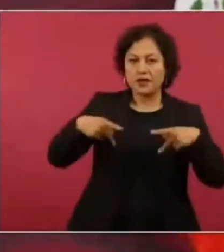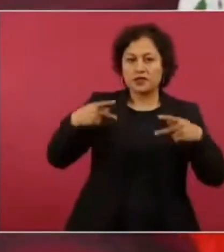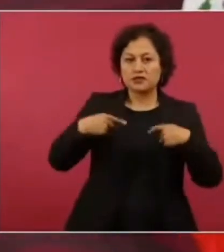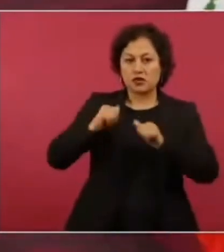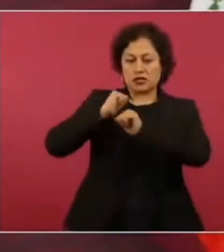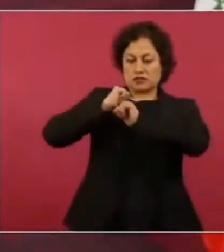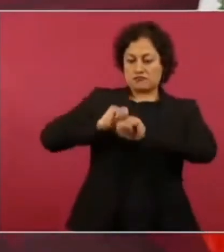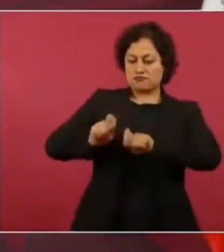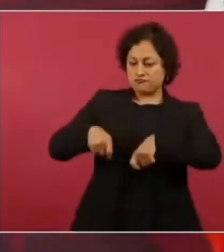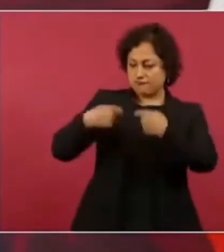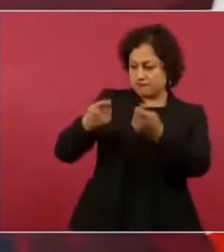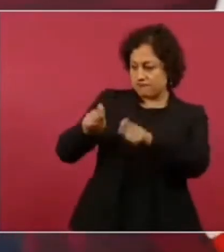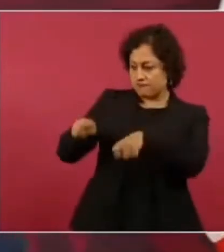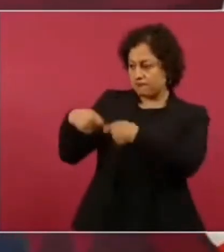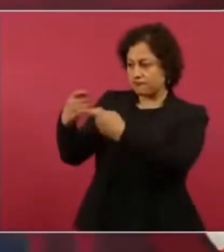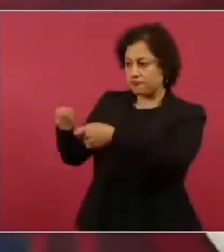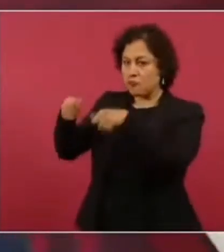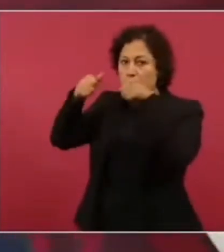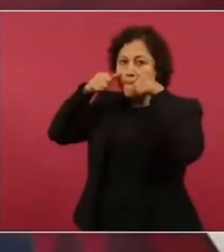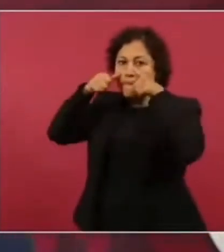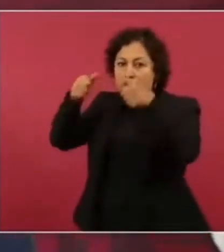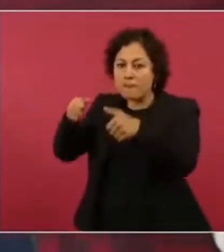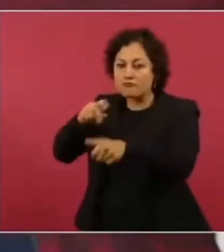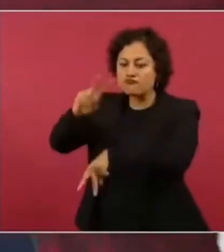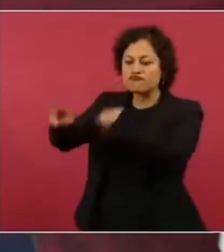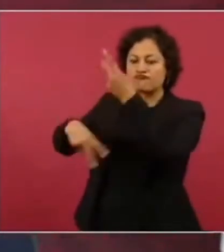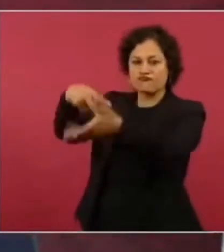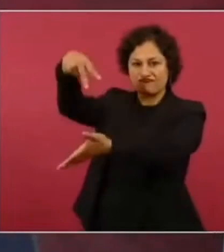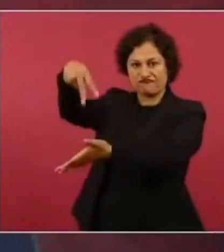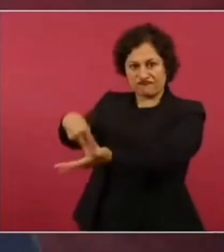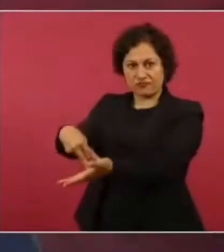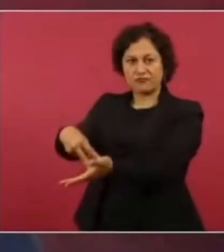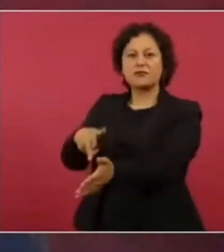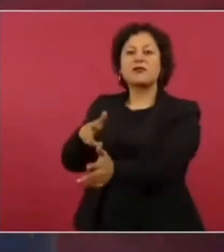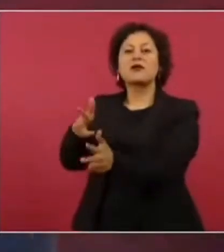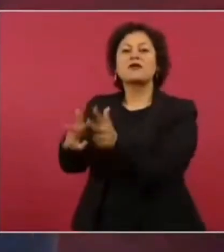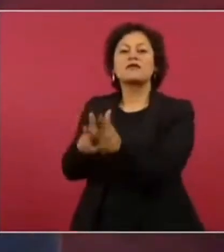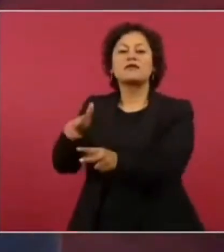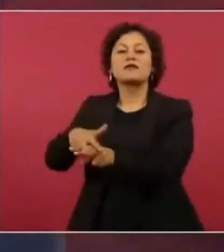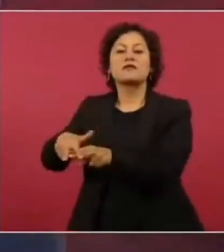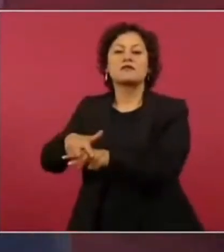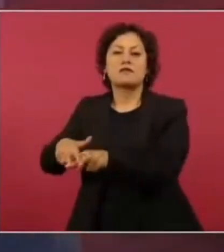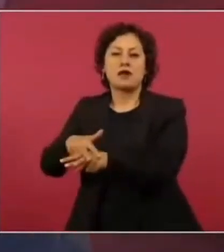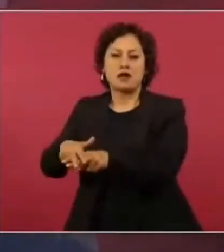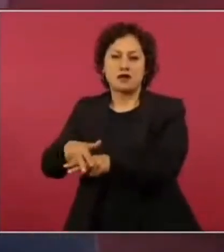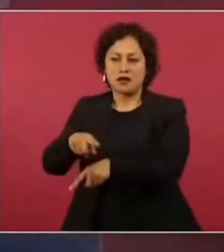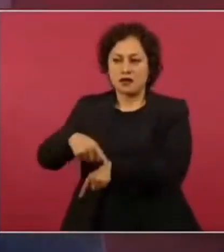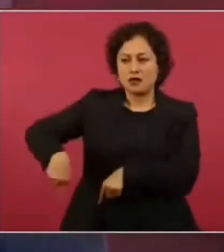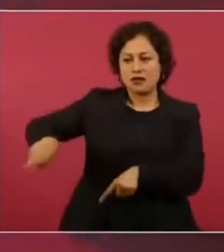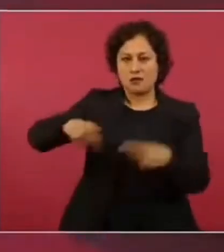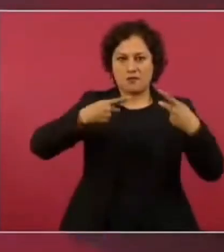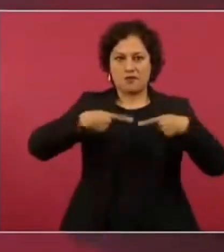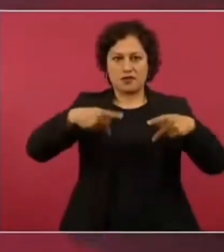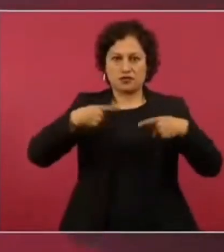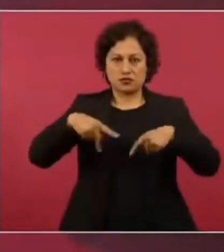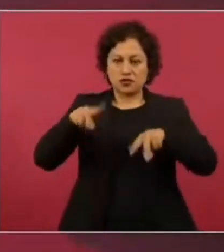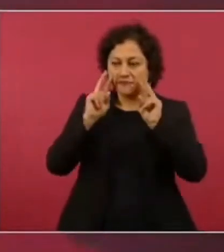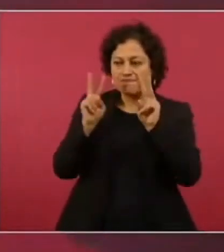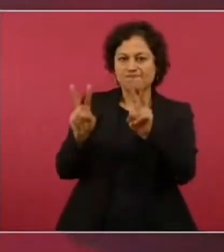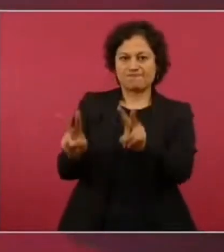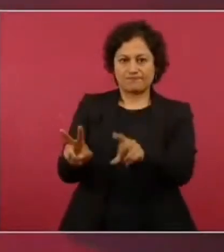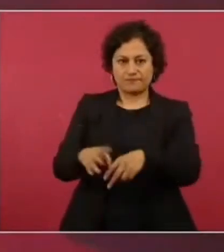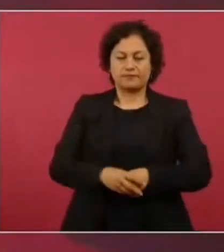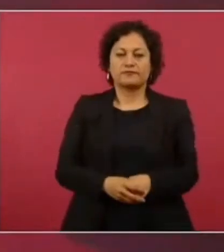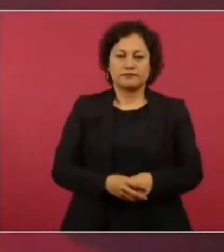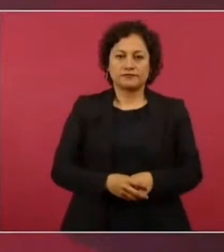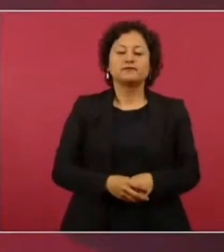Tren Maya, toda la ruta, está siendo atendida con la gente. Y se va a